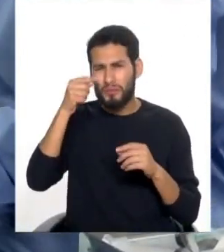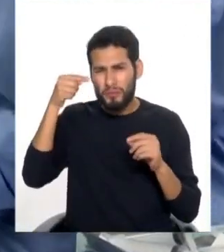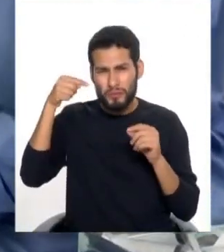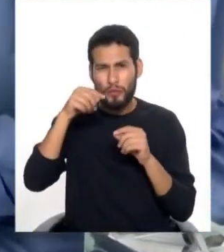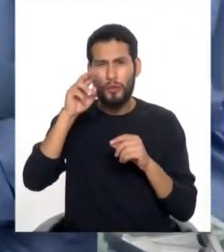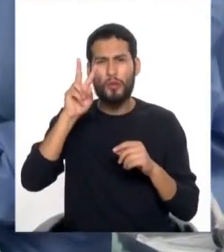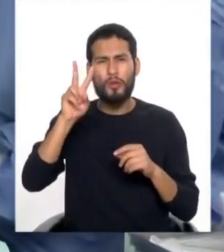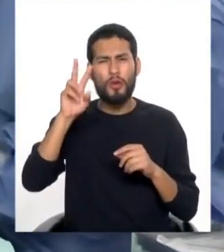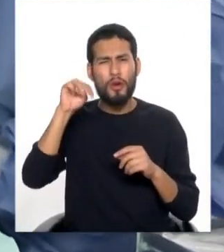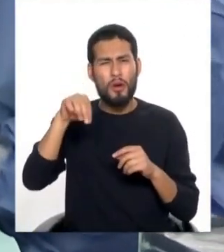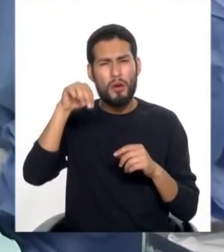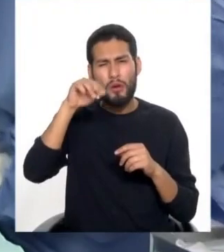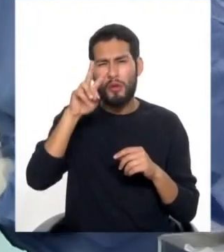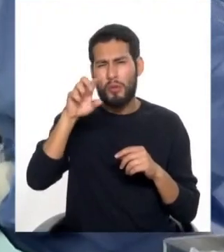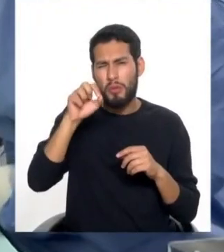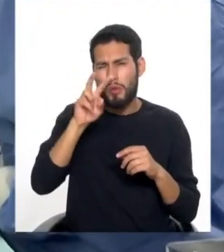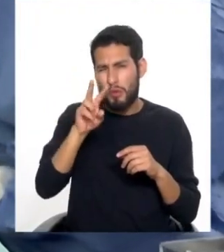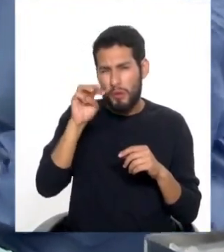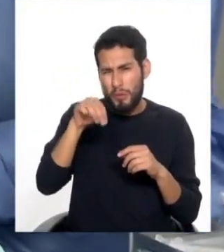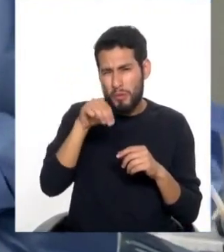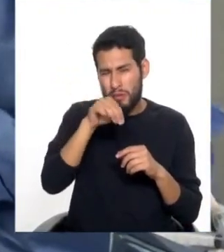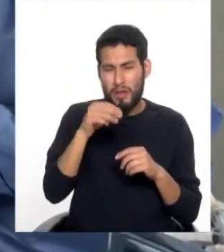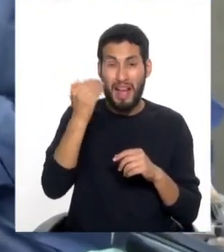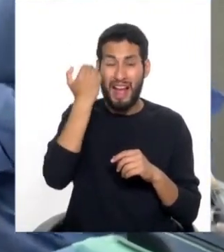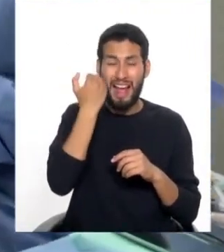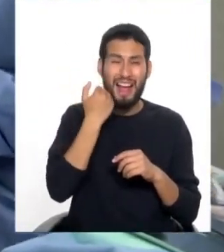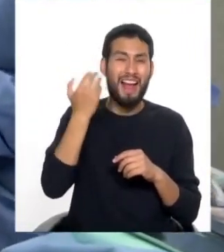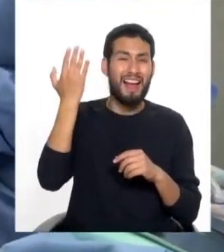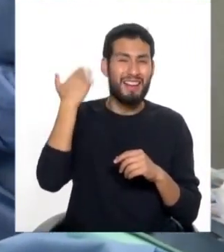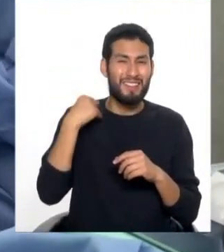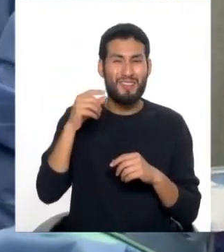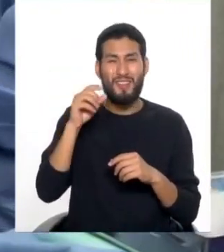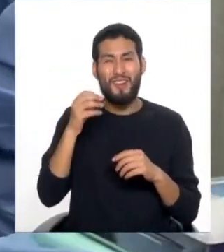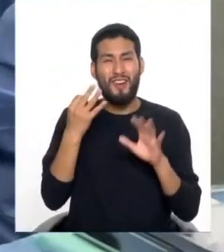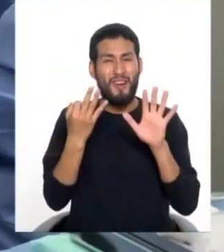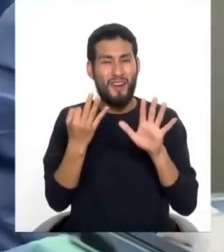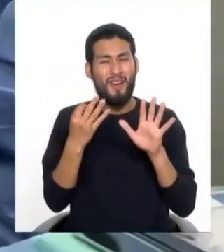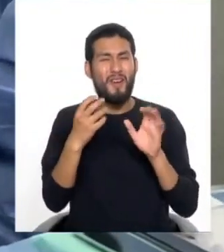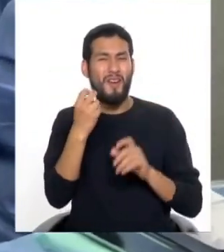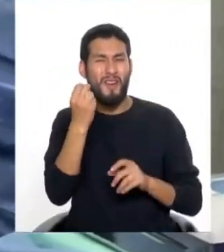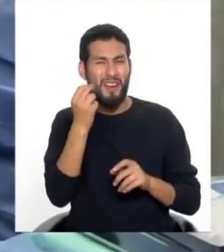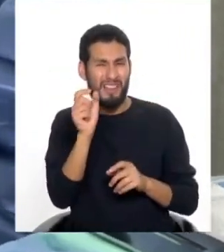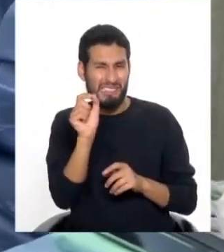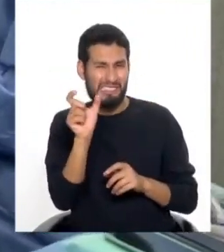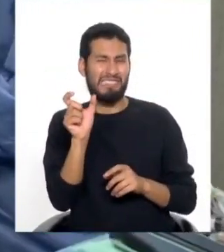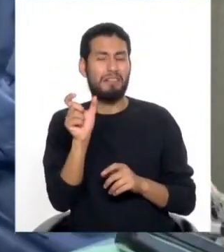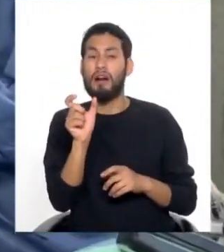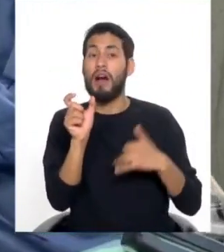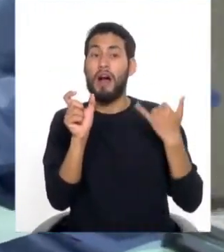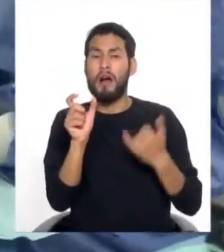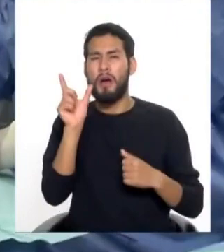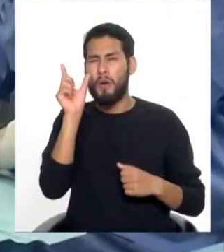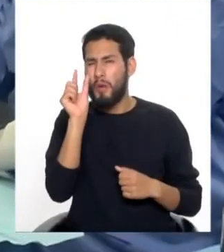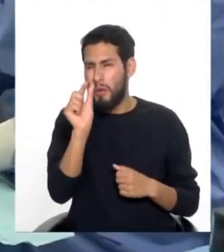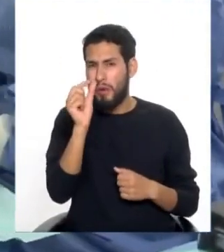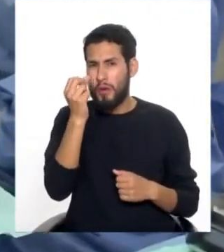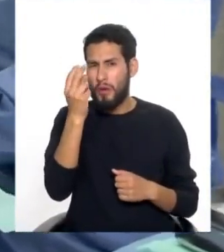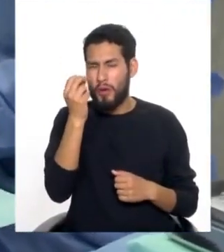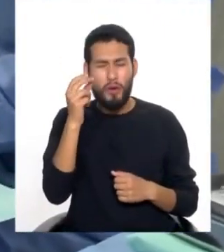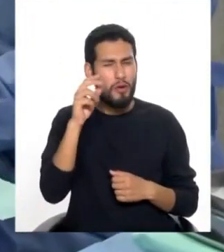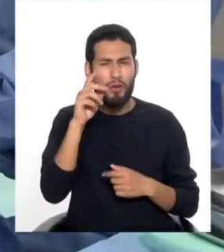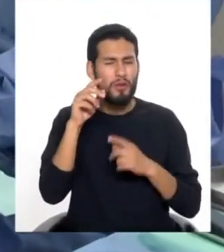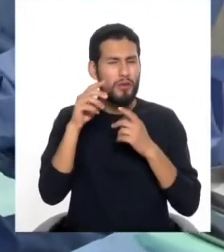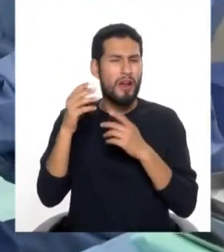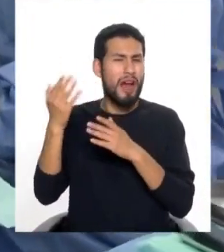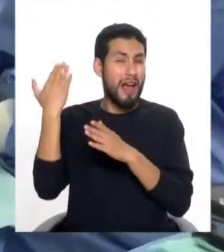milímetros o 2.2 milímetros, comparando con las antiguas que eran incisiones de 8 o 12 milímetros. Entonces la recuperación es mucho más rápida. Toma una